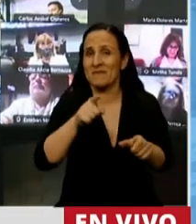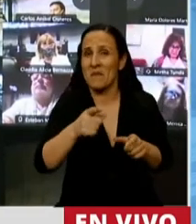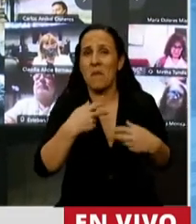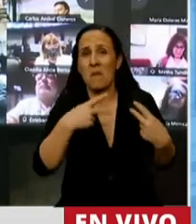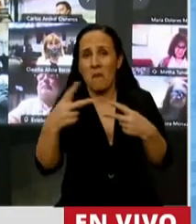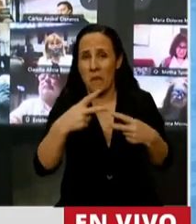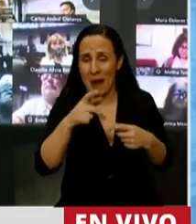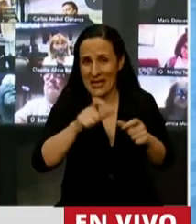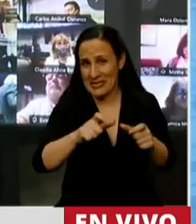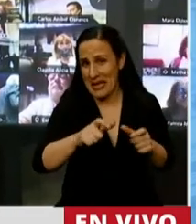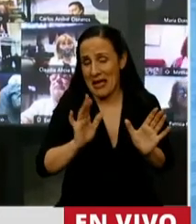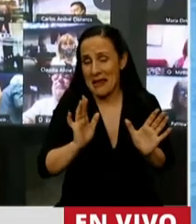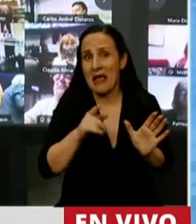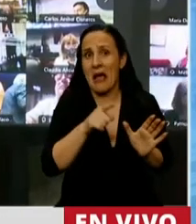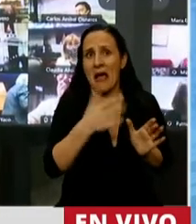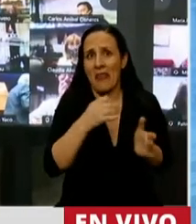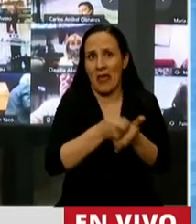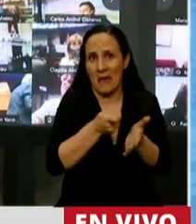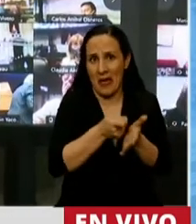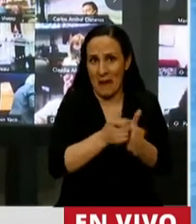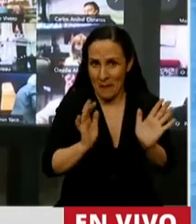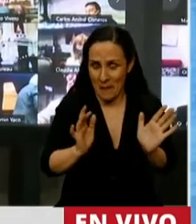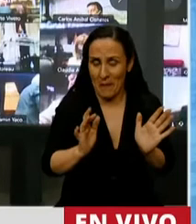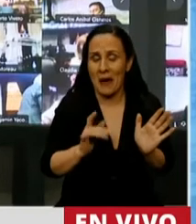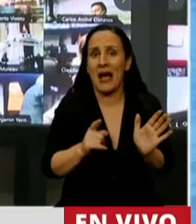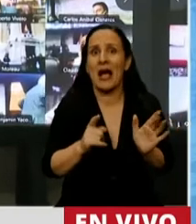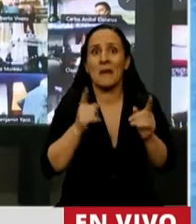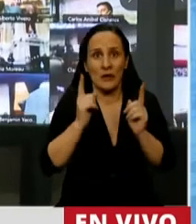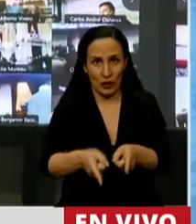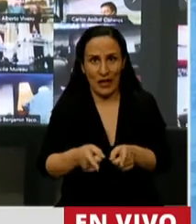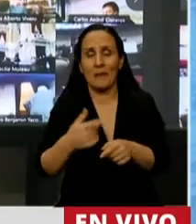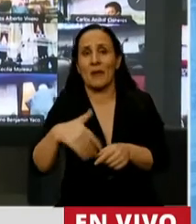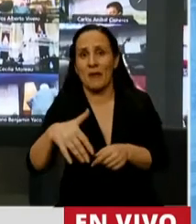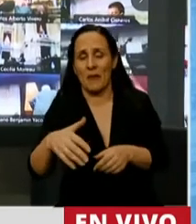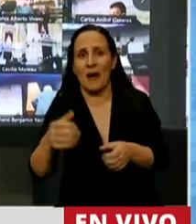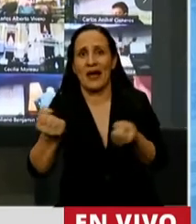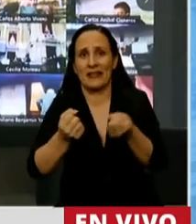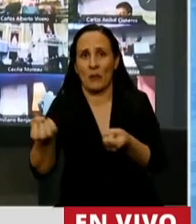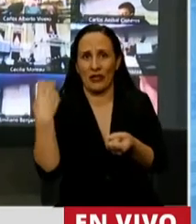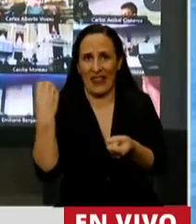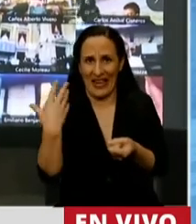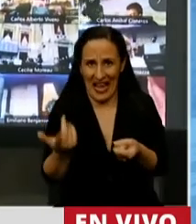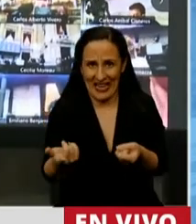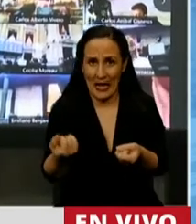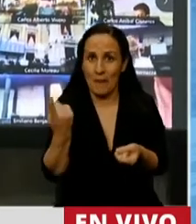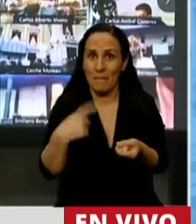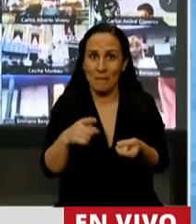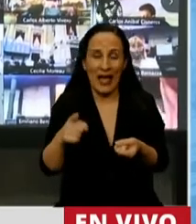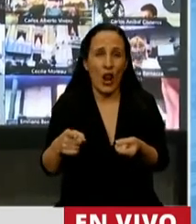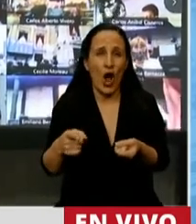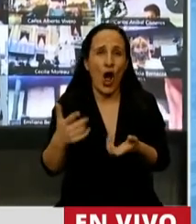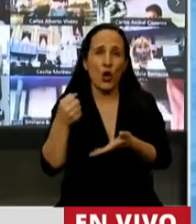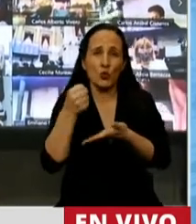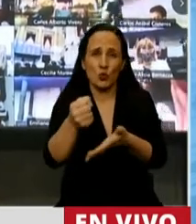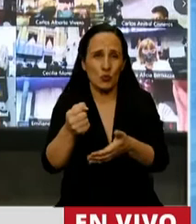transporte de pasajeros y que a través de esta modificación se extiende también al transporte de cargas. El tema es el transporte de cargas no recibe ningún